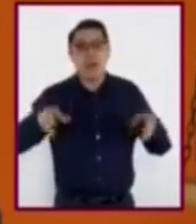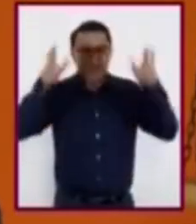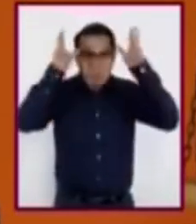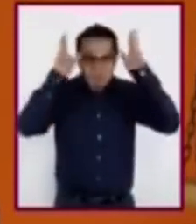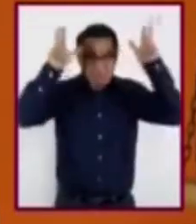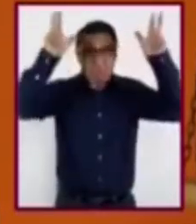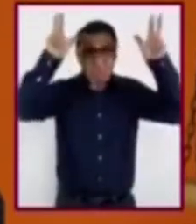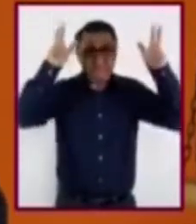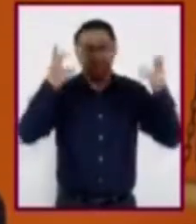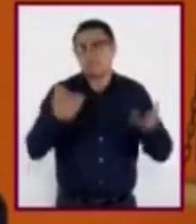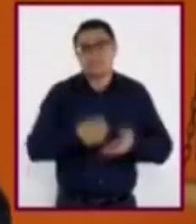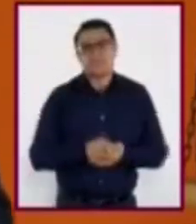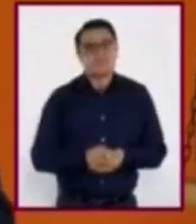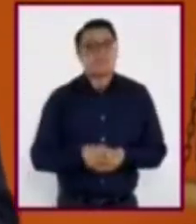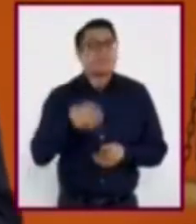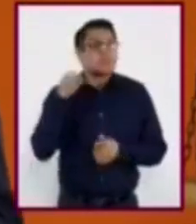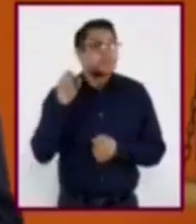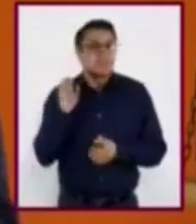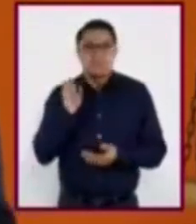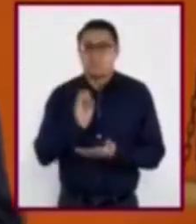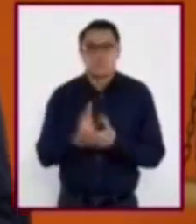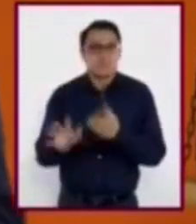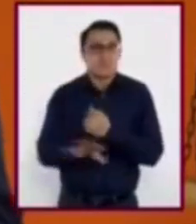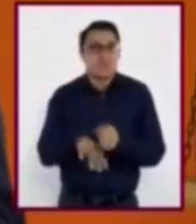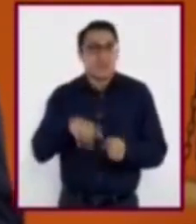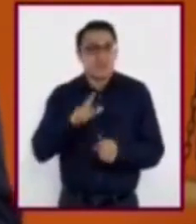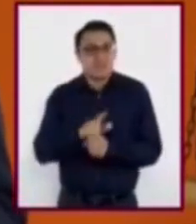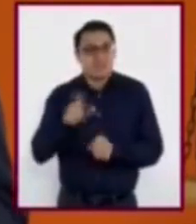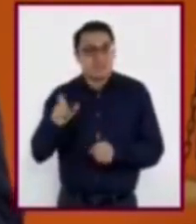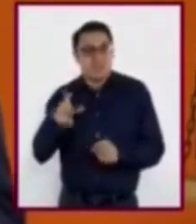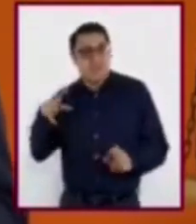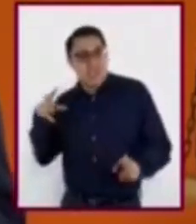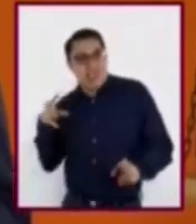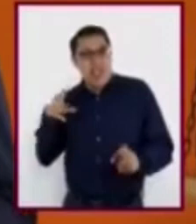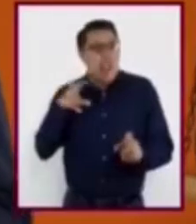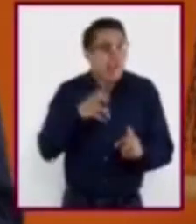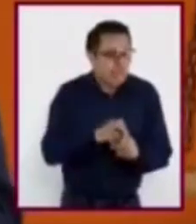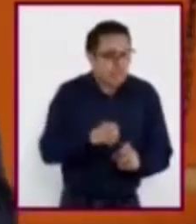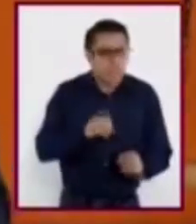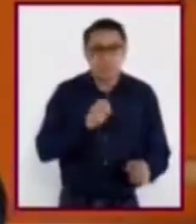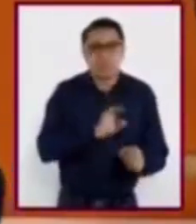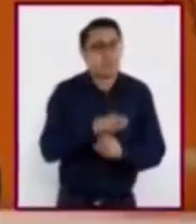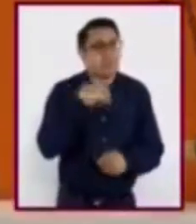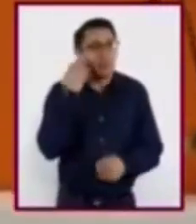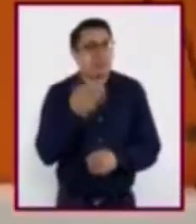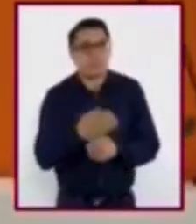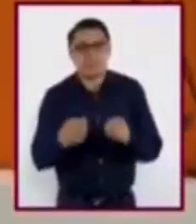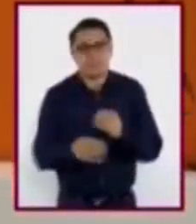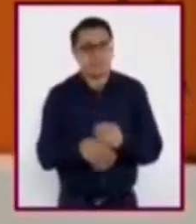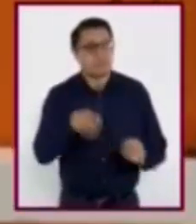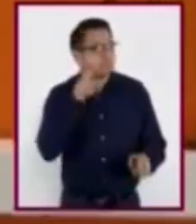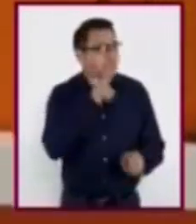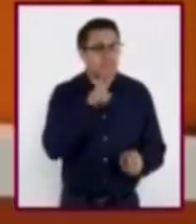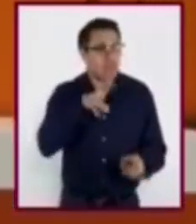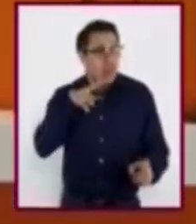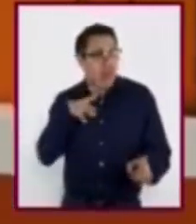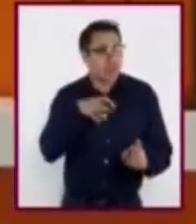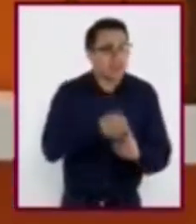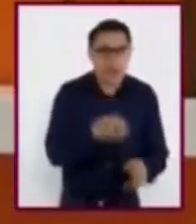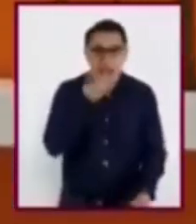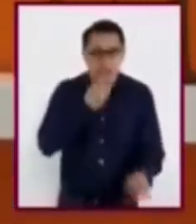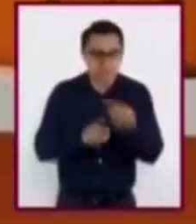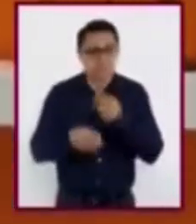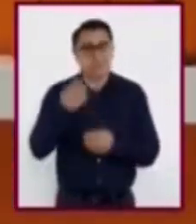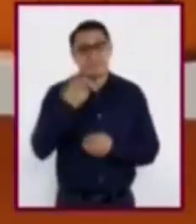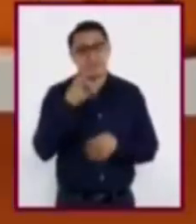Este animalito caza y come lo que encuentra porque actúa instintivamente, es decir, porque no tiene